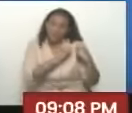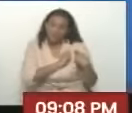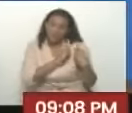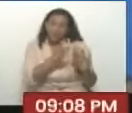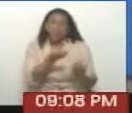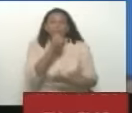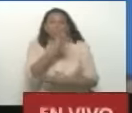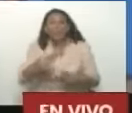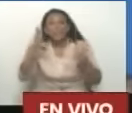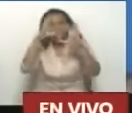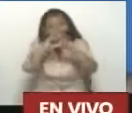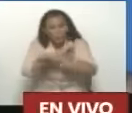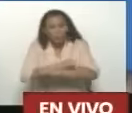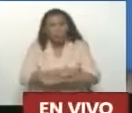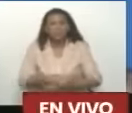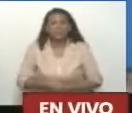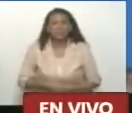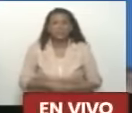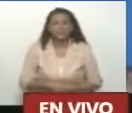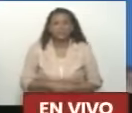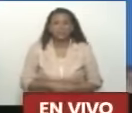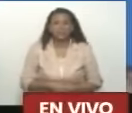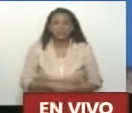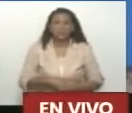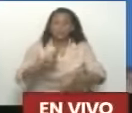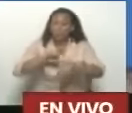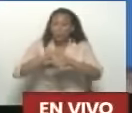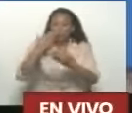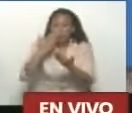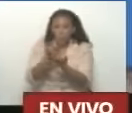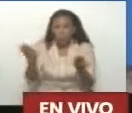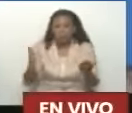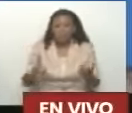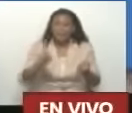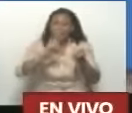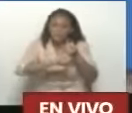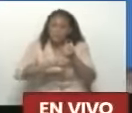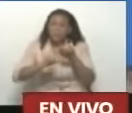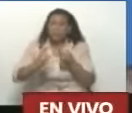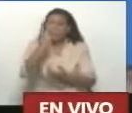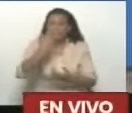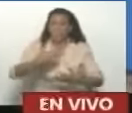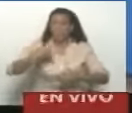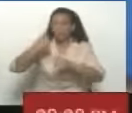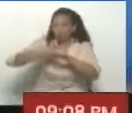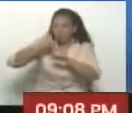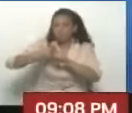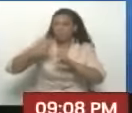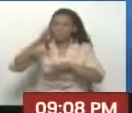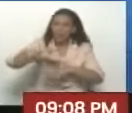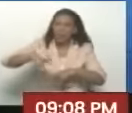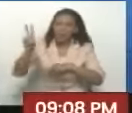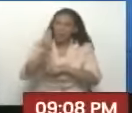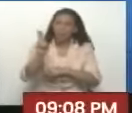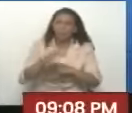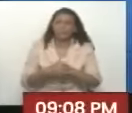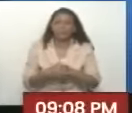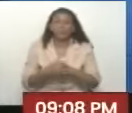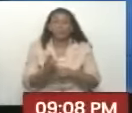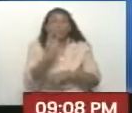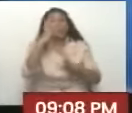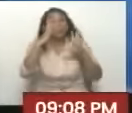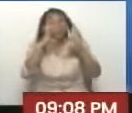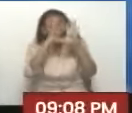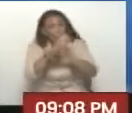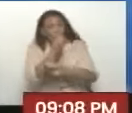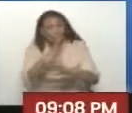Buenas noches, mi comandante, buenas noches, doctora Cilia, primera combatiente de la República. Buenas noches a los ministros que nos